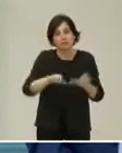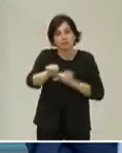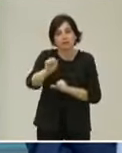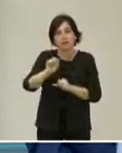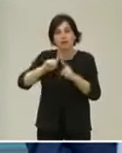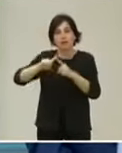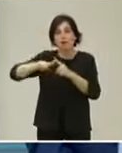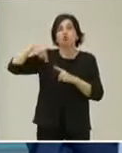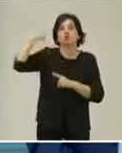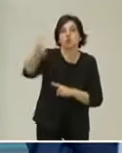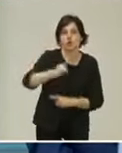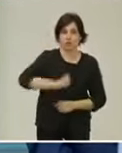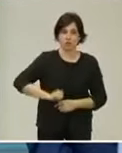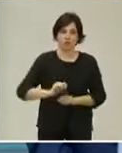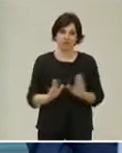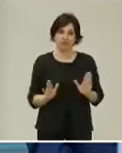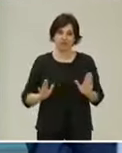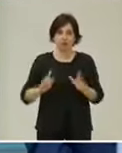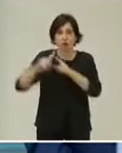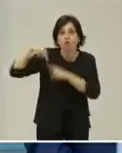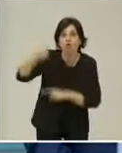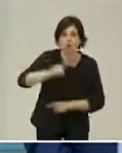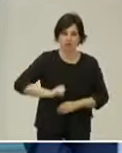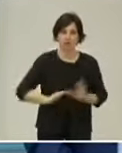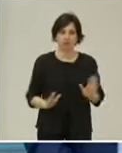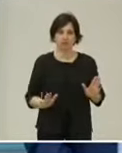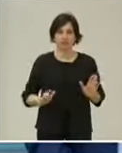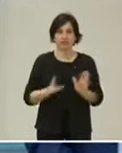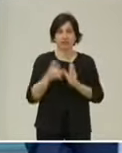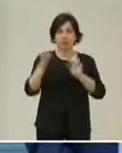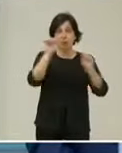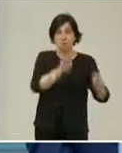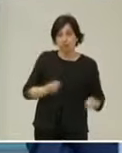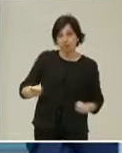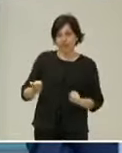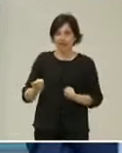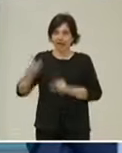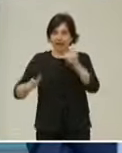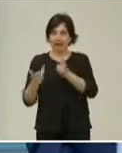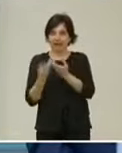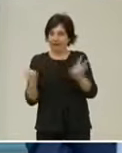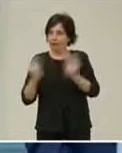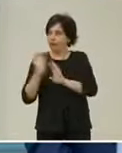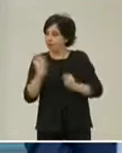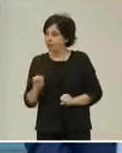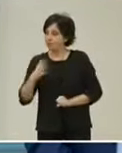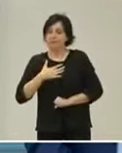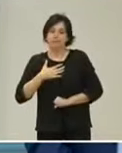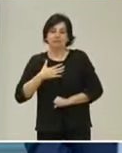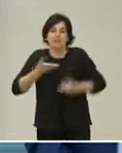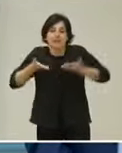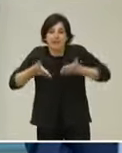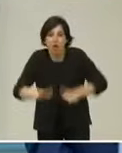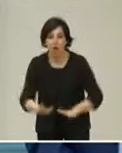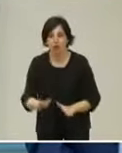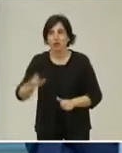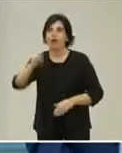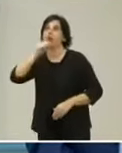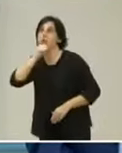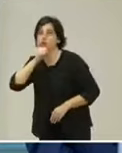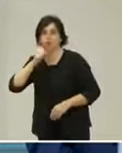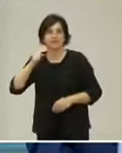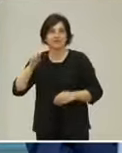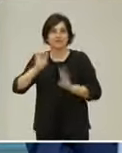repercusión que tienen los hospitales de Cantabria. Si queremos proteger a las personas que más queremos, es decir, a nuestros hijos e hijas y abuelos y